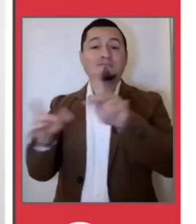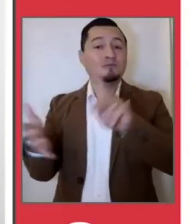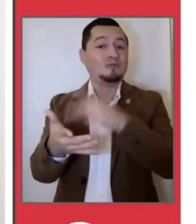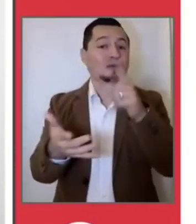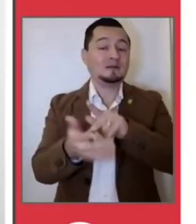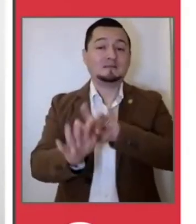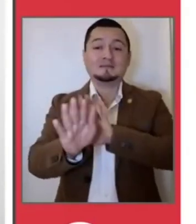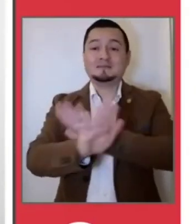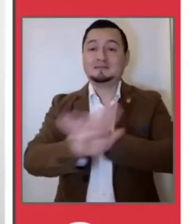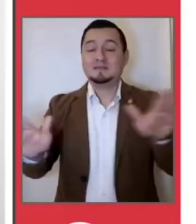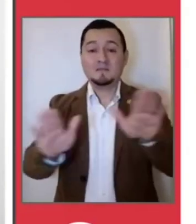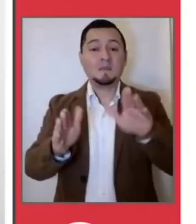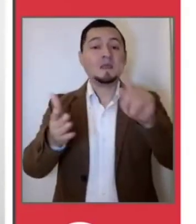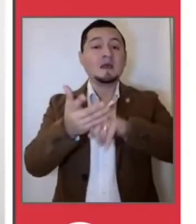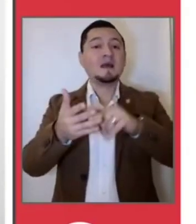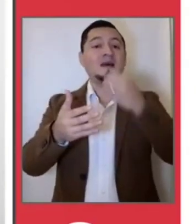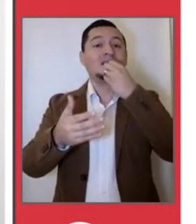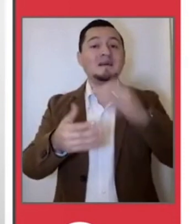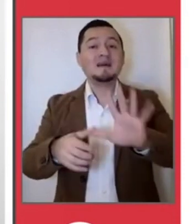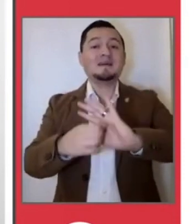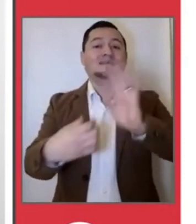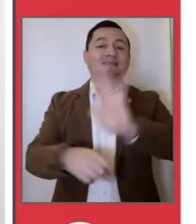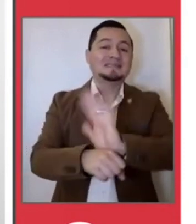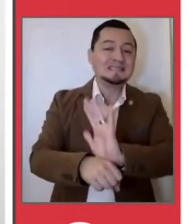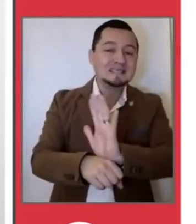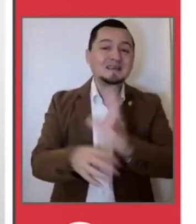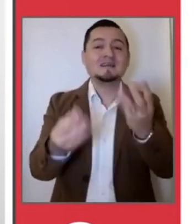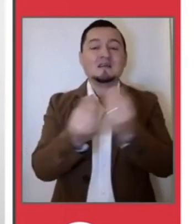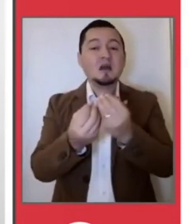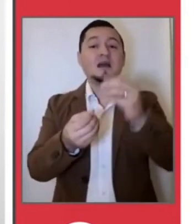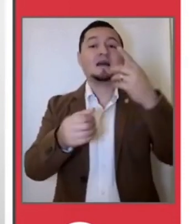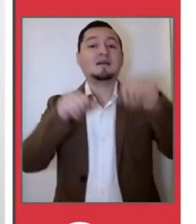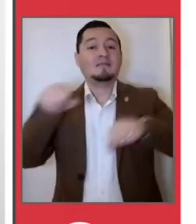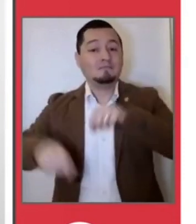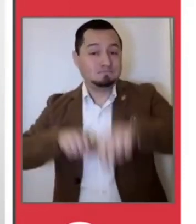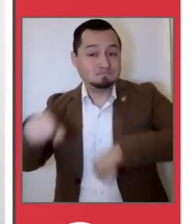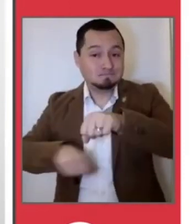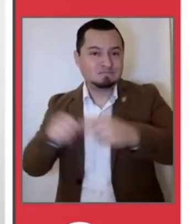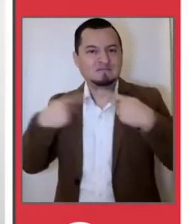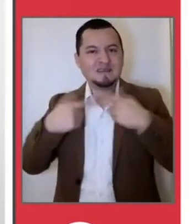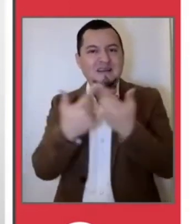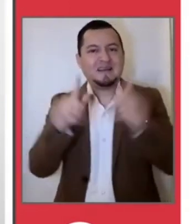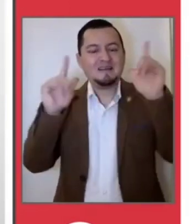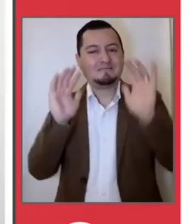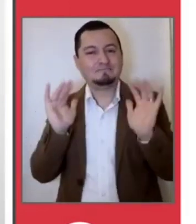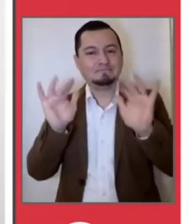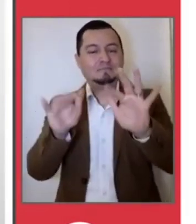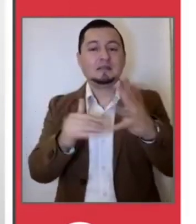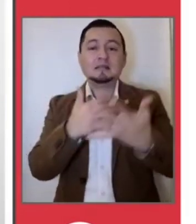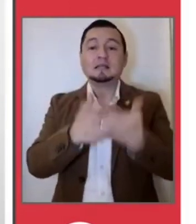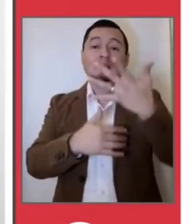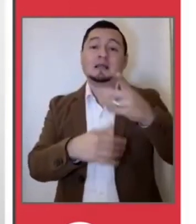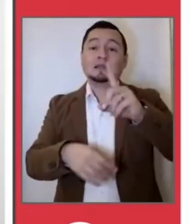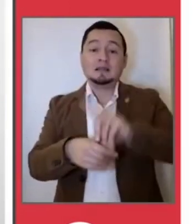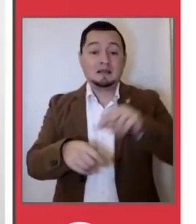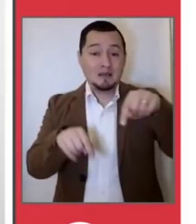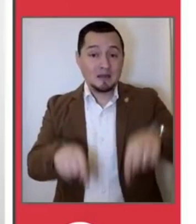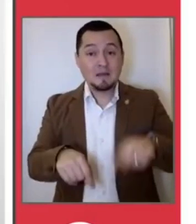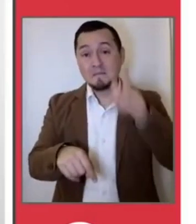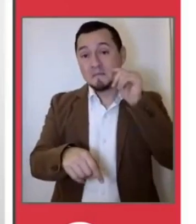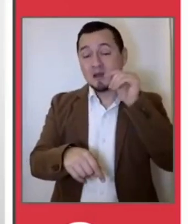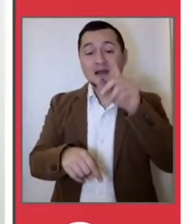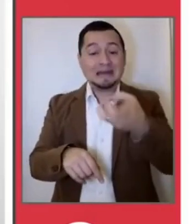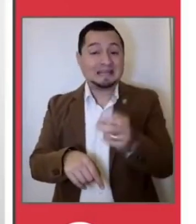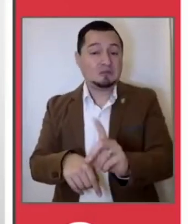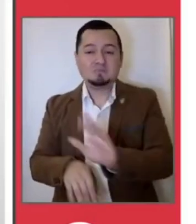actividades culturales y de entretenimiento. Se suspende la vía recreativa también por estos 15 días. A partir de este domingo ya no hay